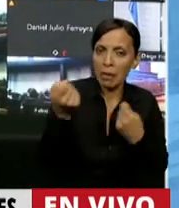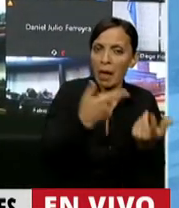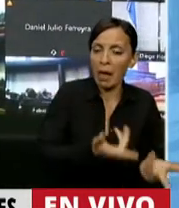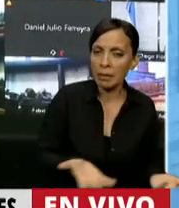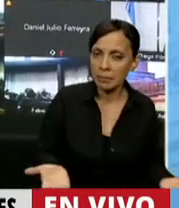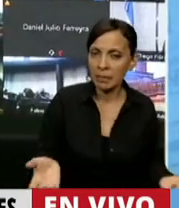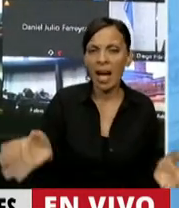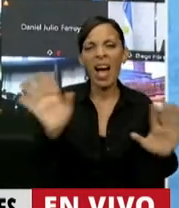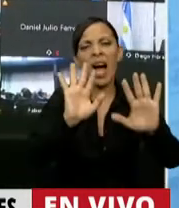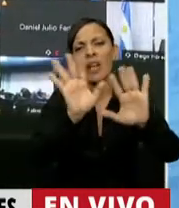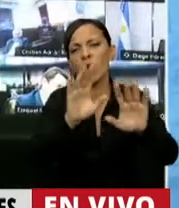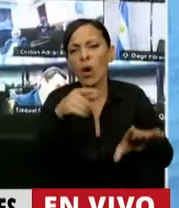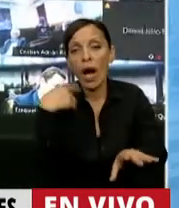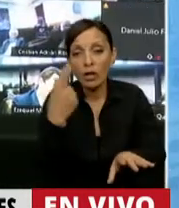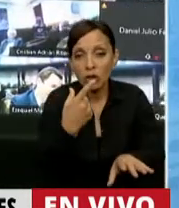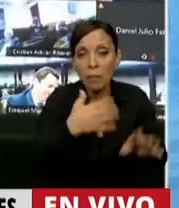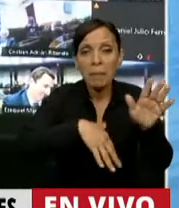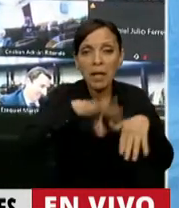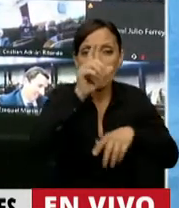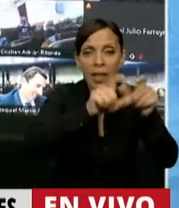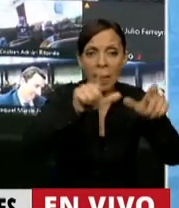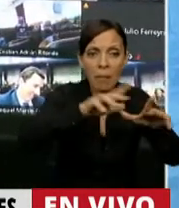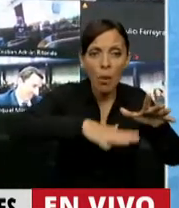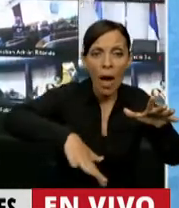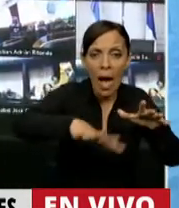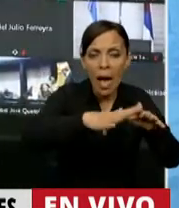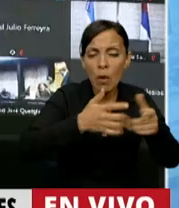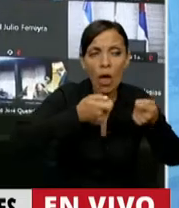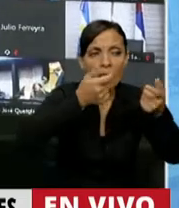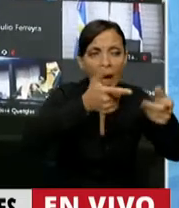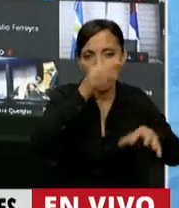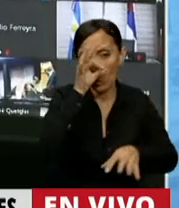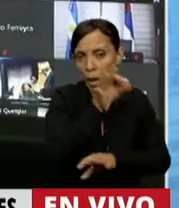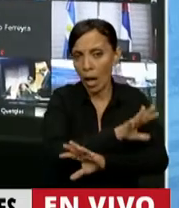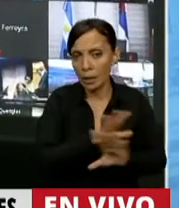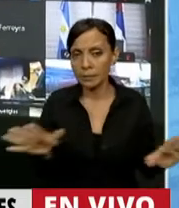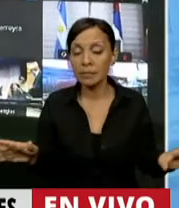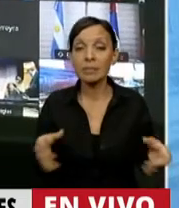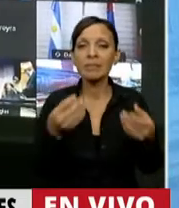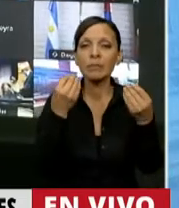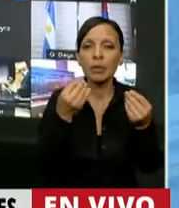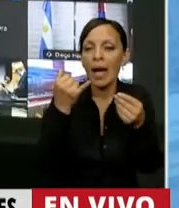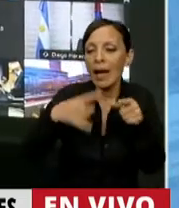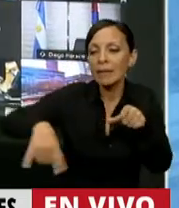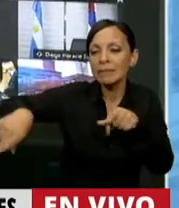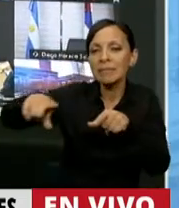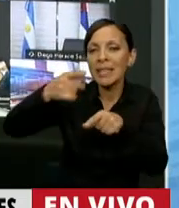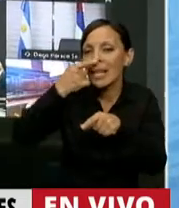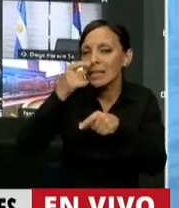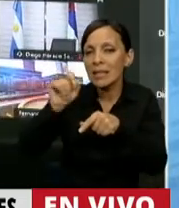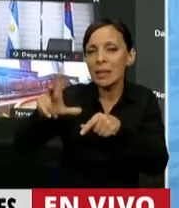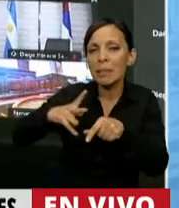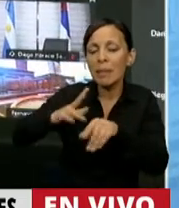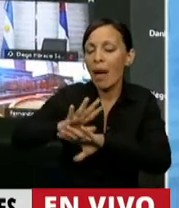mayoría de la población no le toca nunca. Nunca. ¿Por qué? Bueno, porque están todos estos intereses en juego. Entonces,